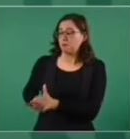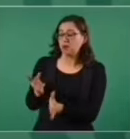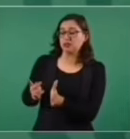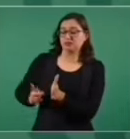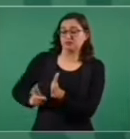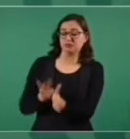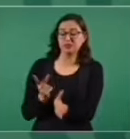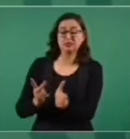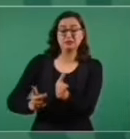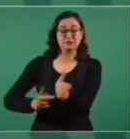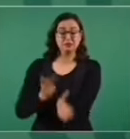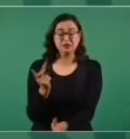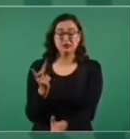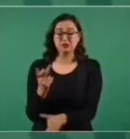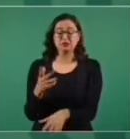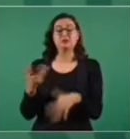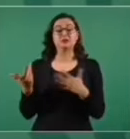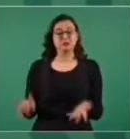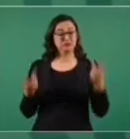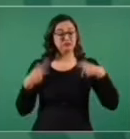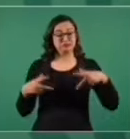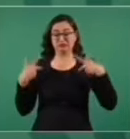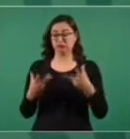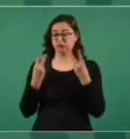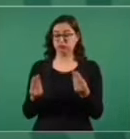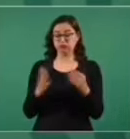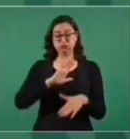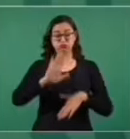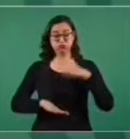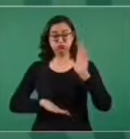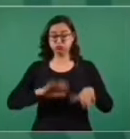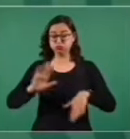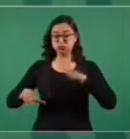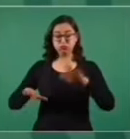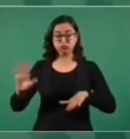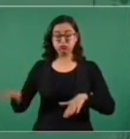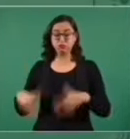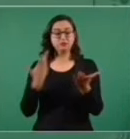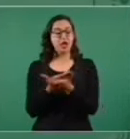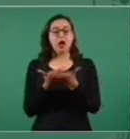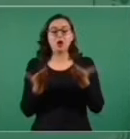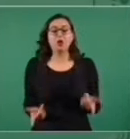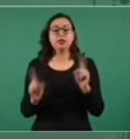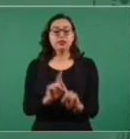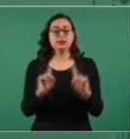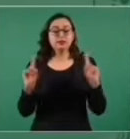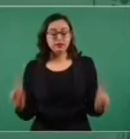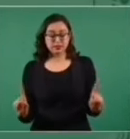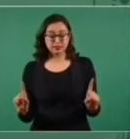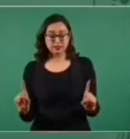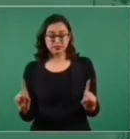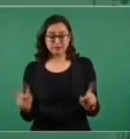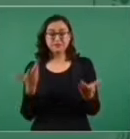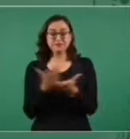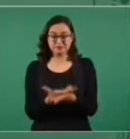y hubo violencia y muchos perdieron la vida. Ahora no. Es